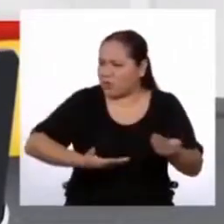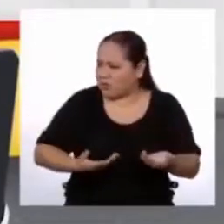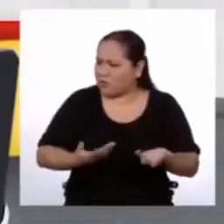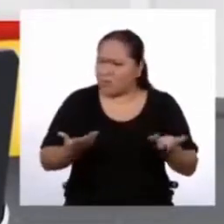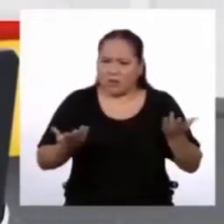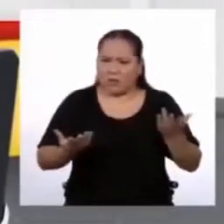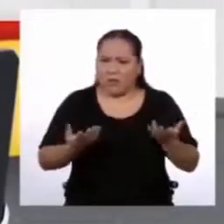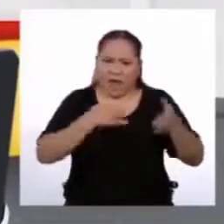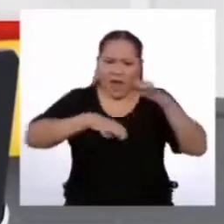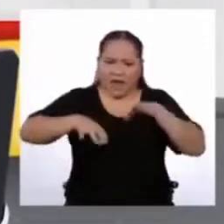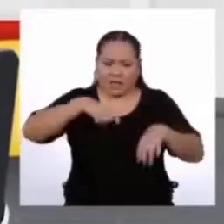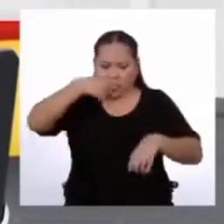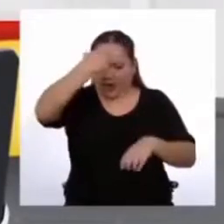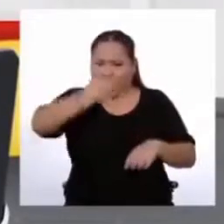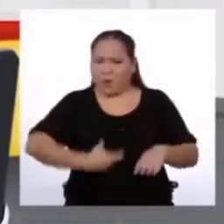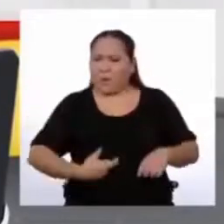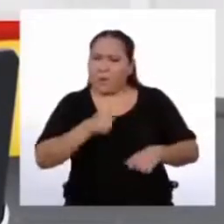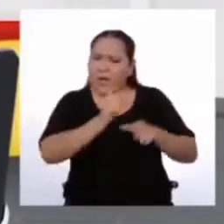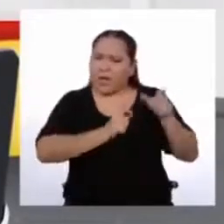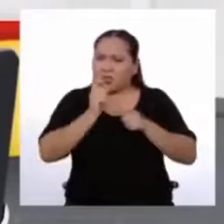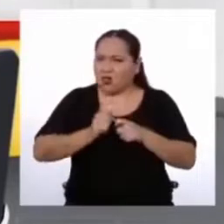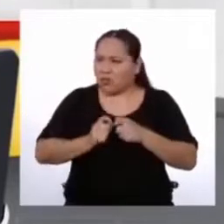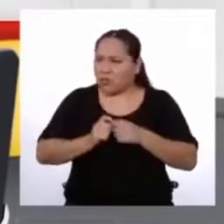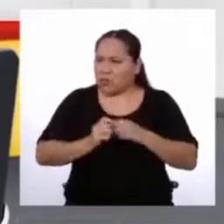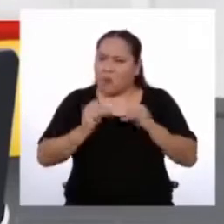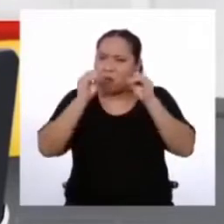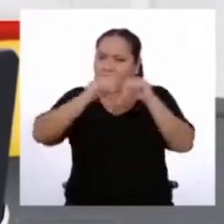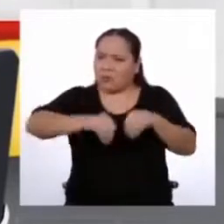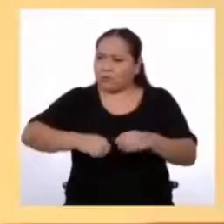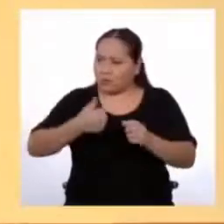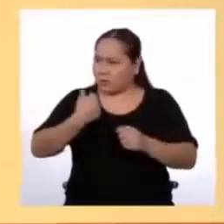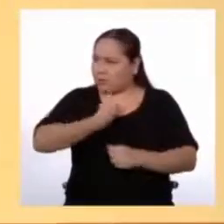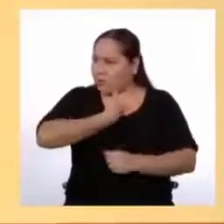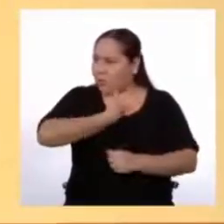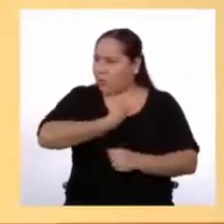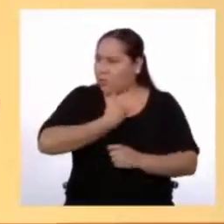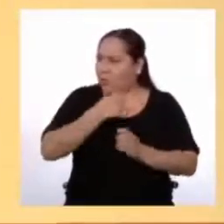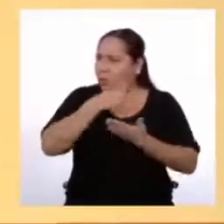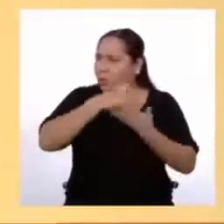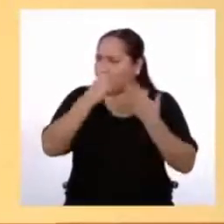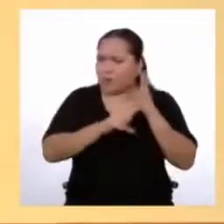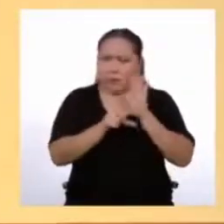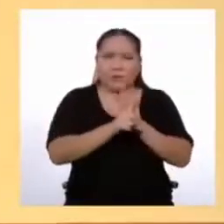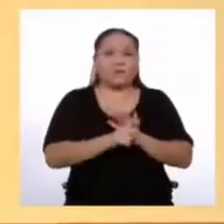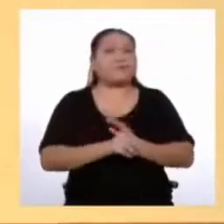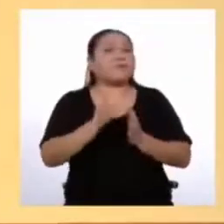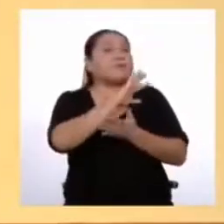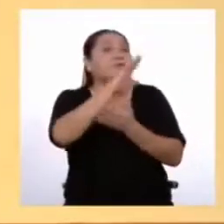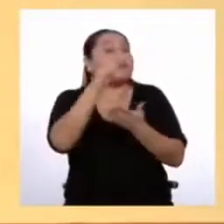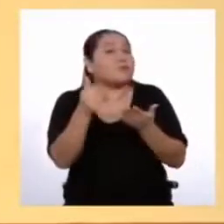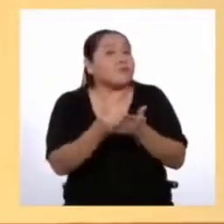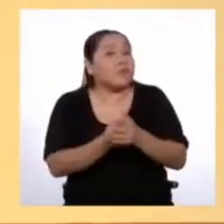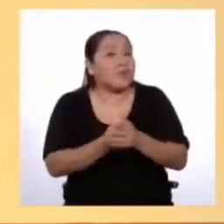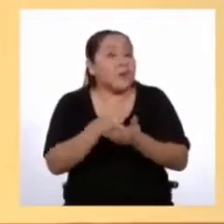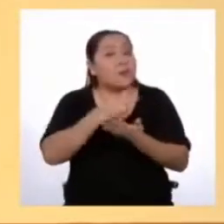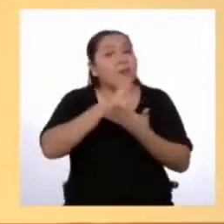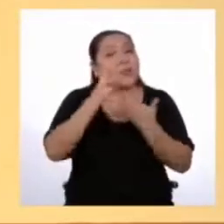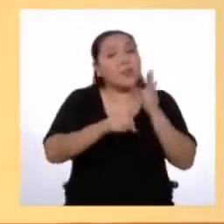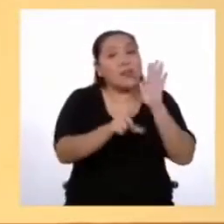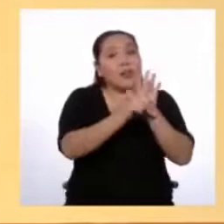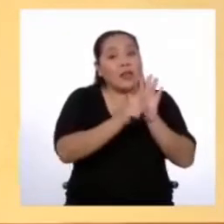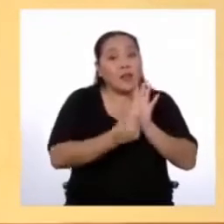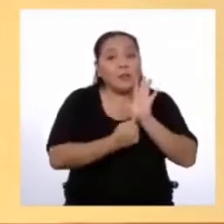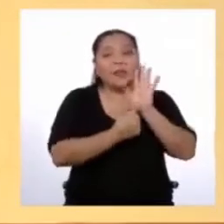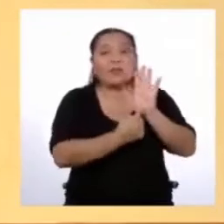que hacer el ciudadano para realizar su propio proyecto de ley Toda propuesta de ley que presenta el ciudadano